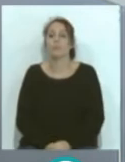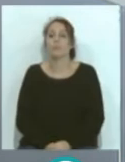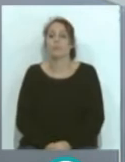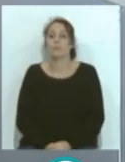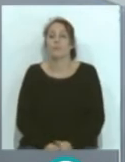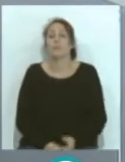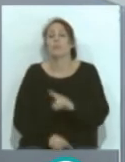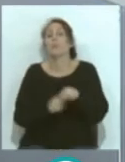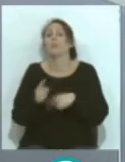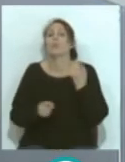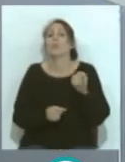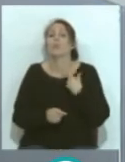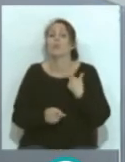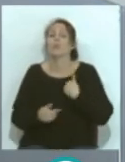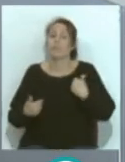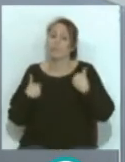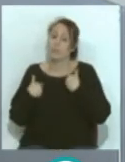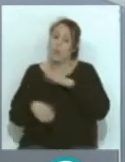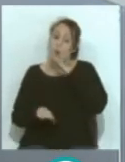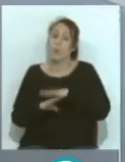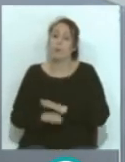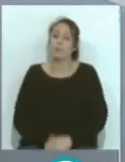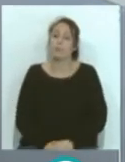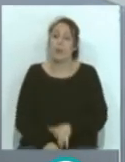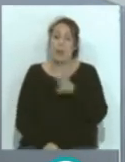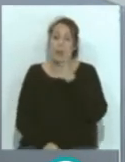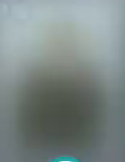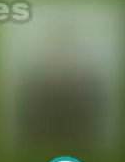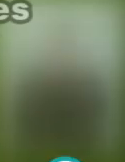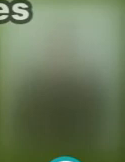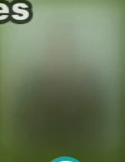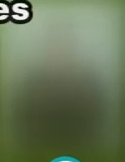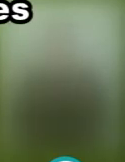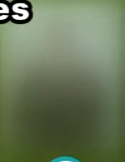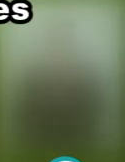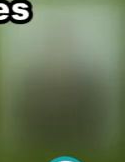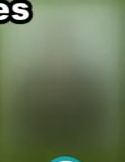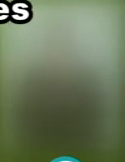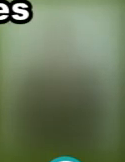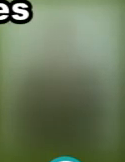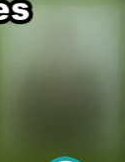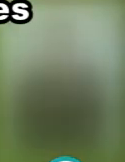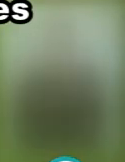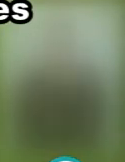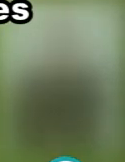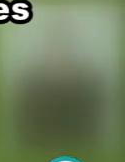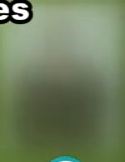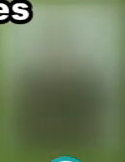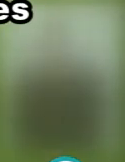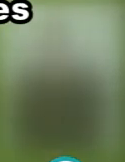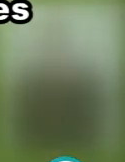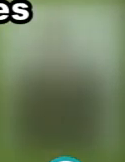Y después que se depuren responsabilidades. Nos vamos a ese pasillo que le hacía el Athletic Club de Bilbao,